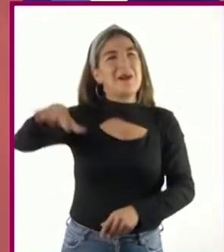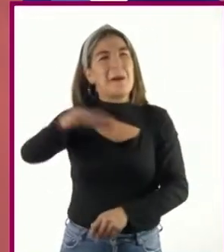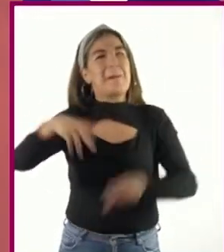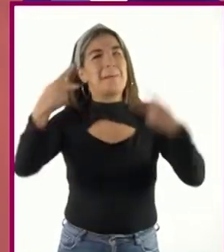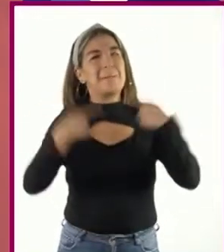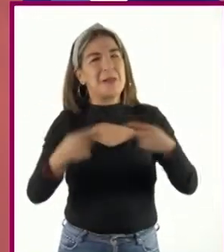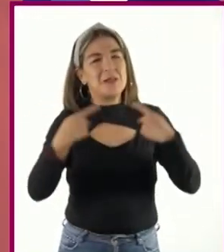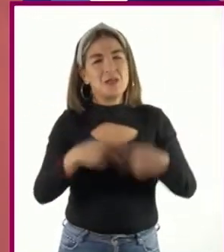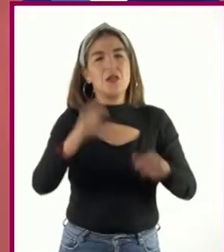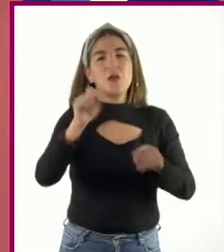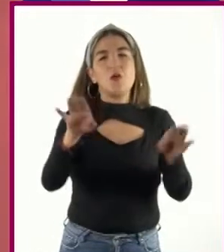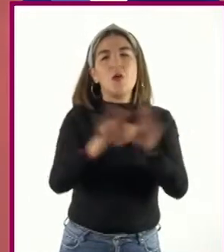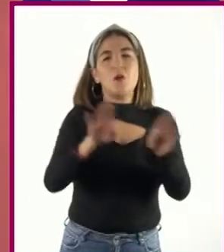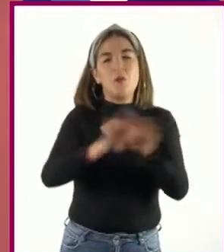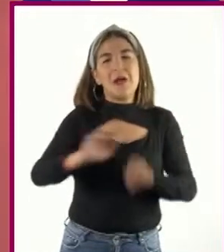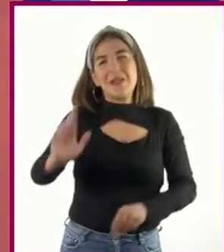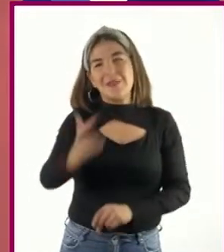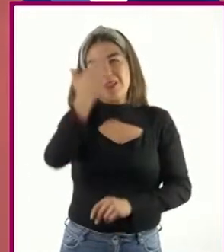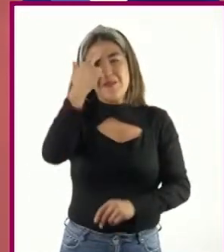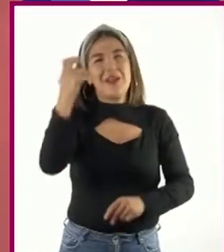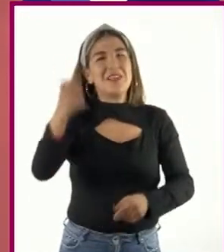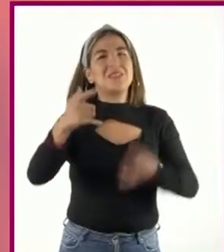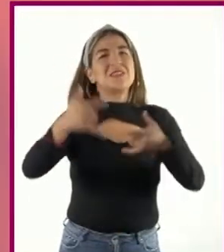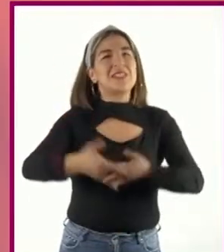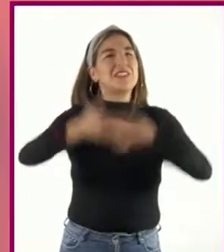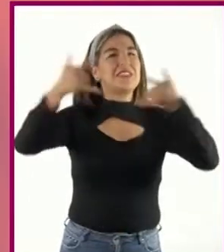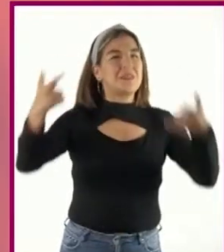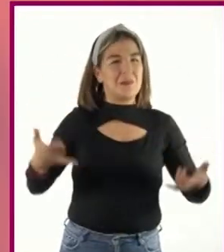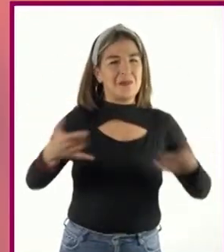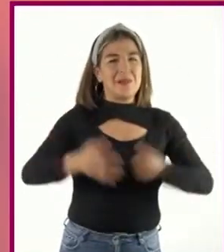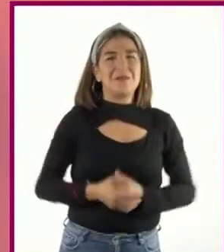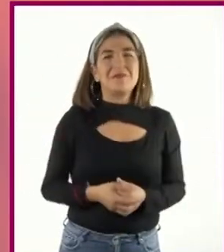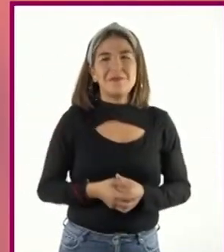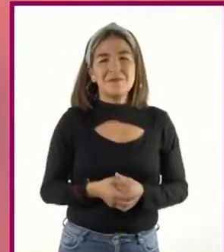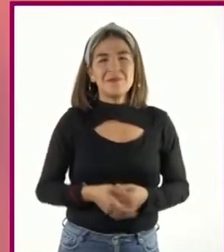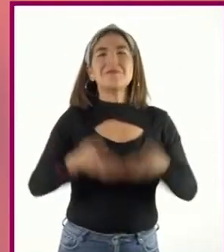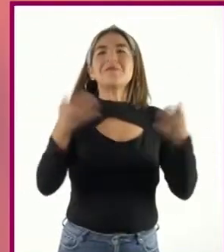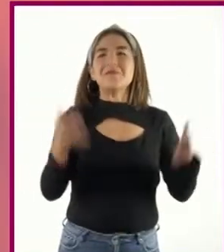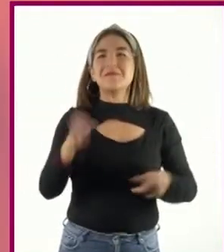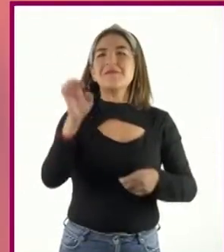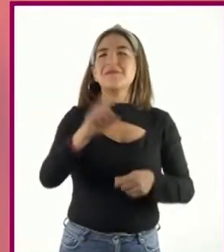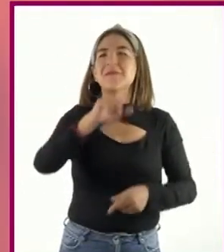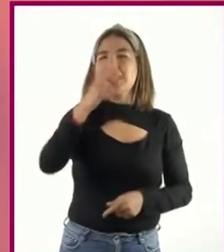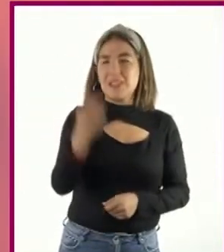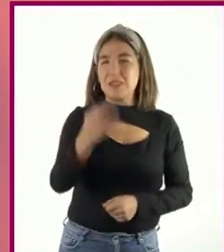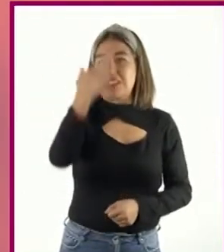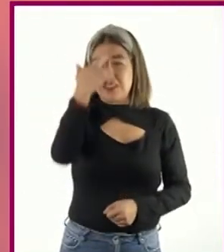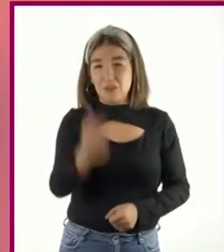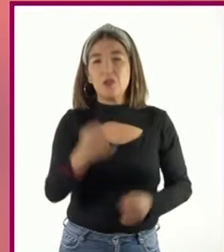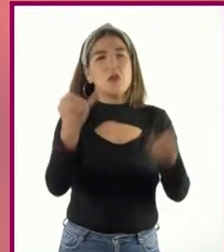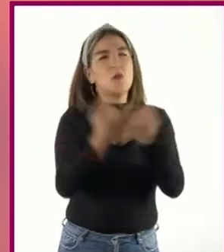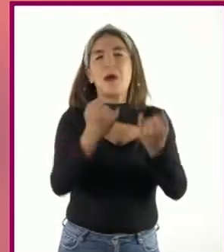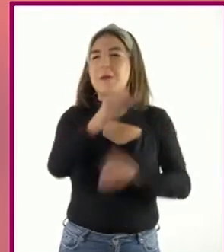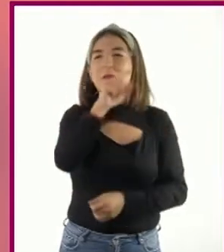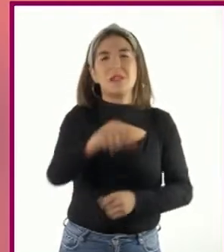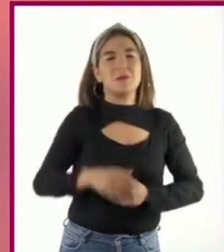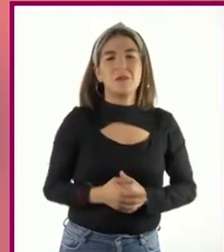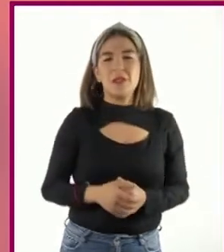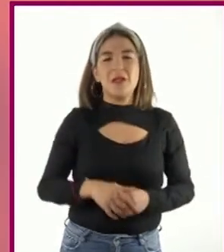conservamos en nuestra memoria parte de su legado. Ah, entonces, lo mismo ocurre, por ejemplo, al decir,